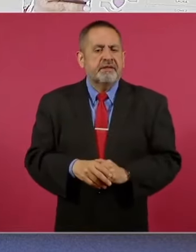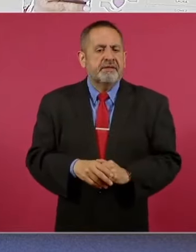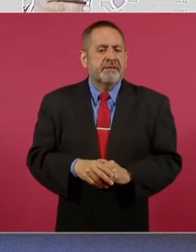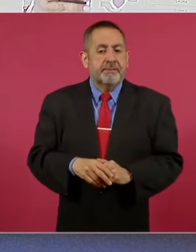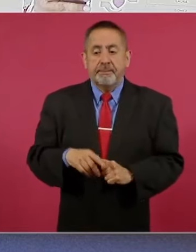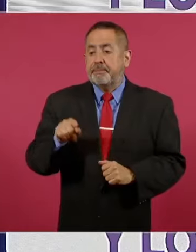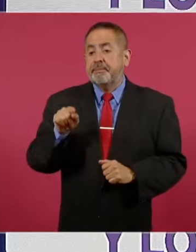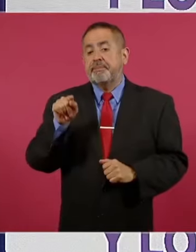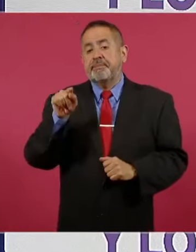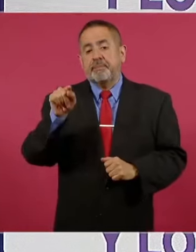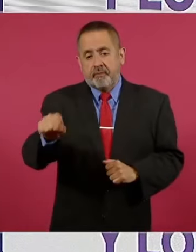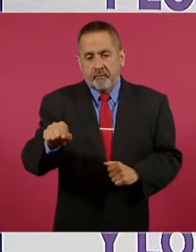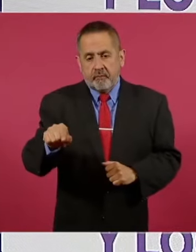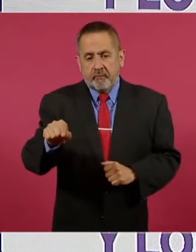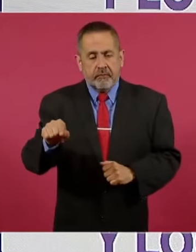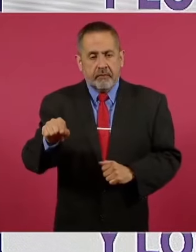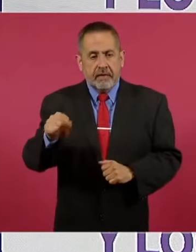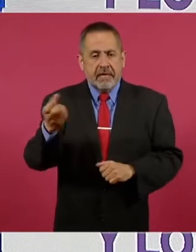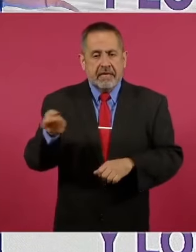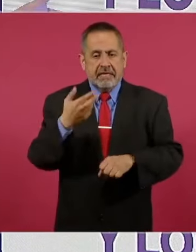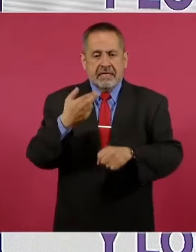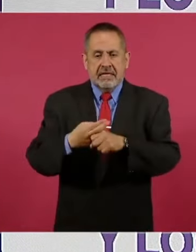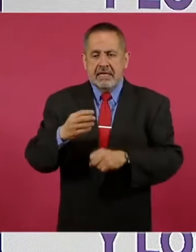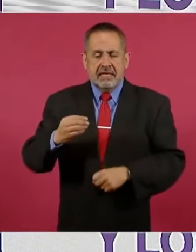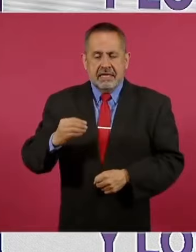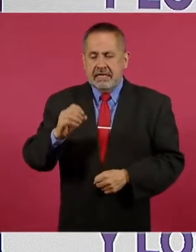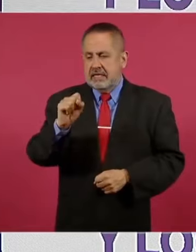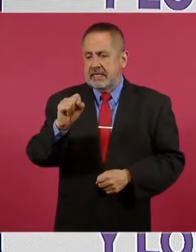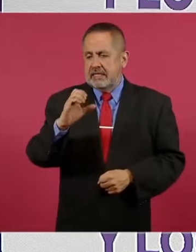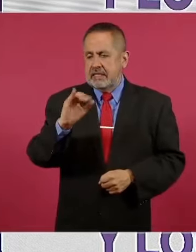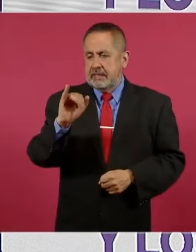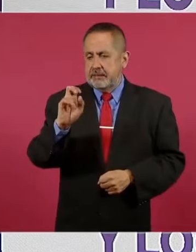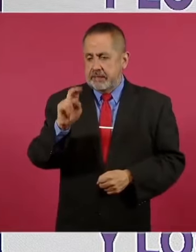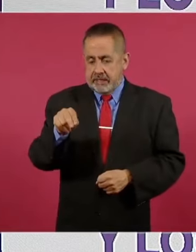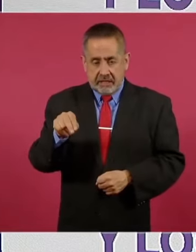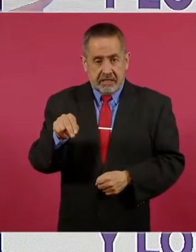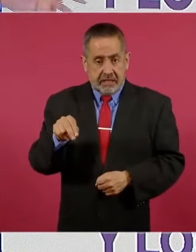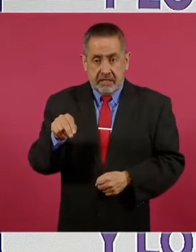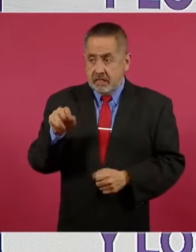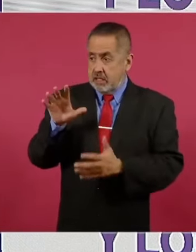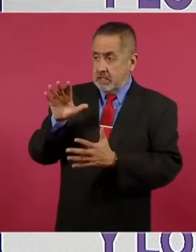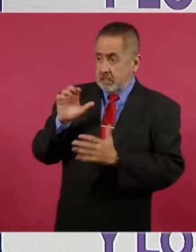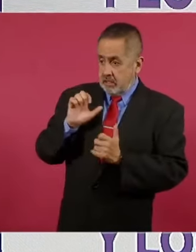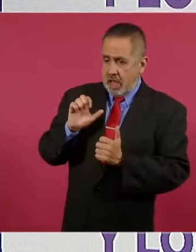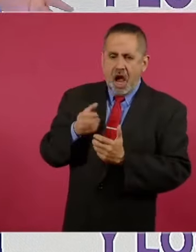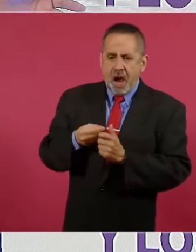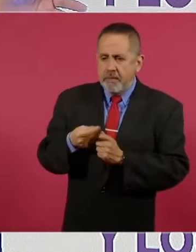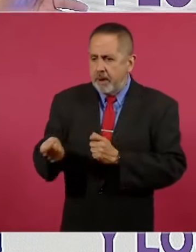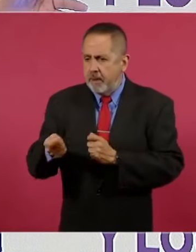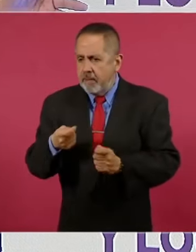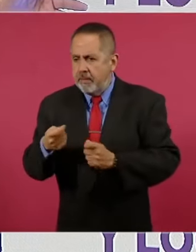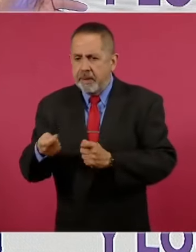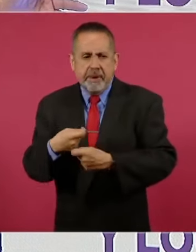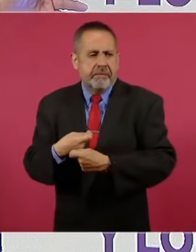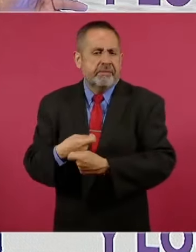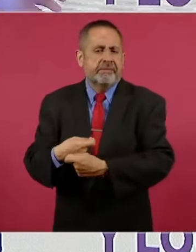a la Secretaría de Bienestar y se distribuyen